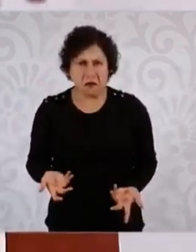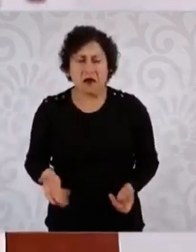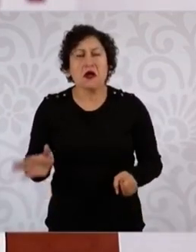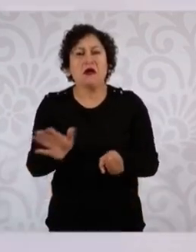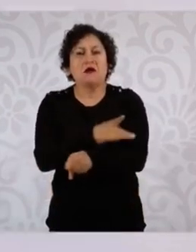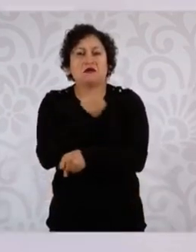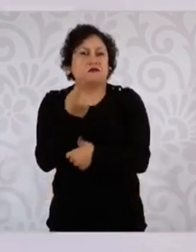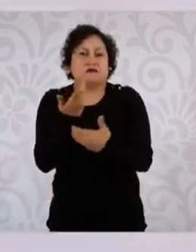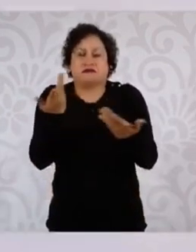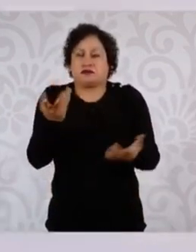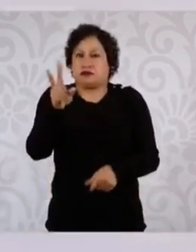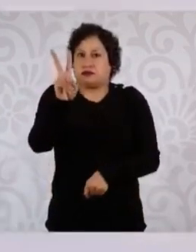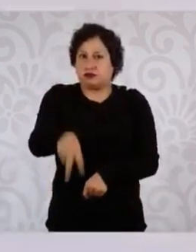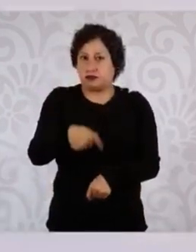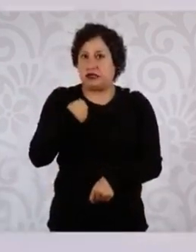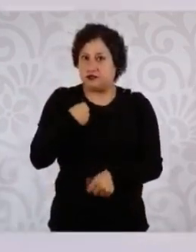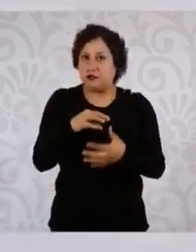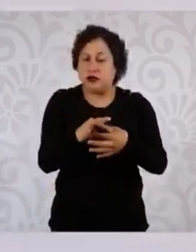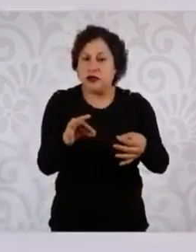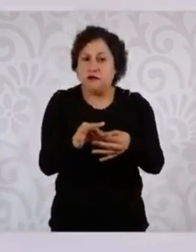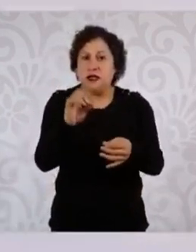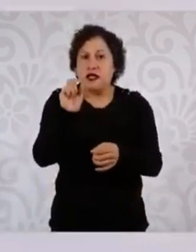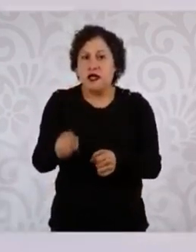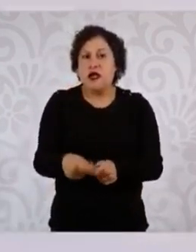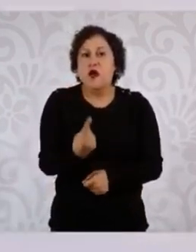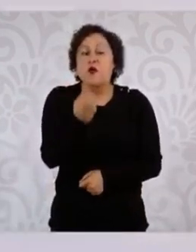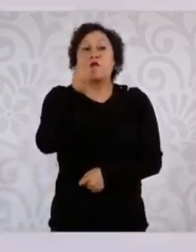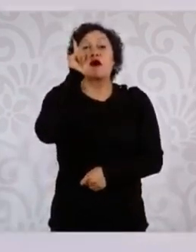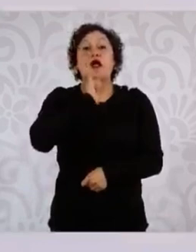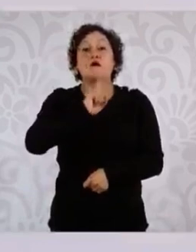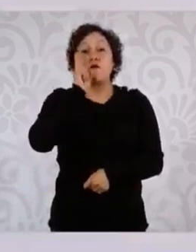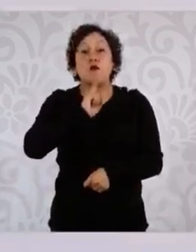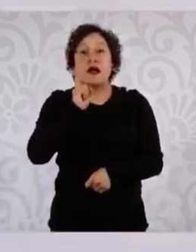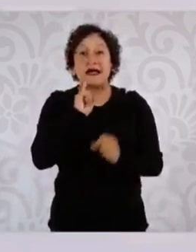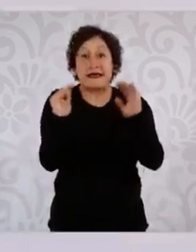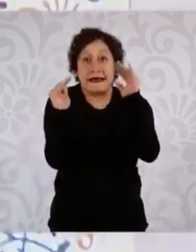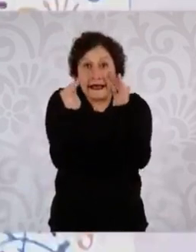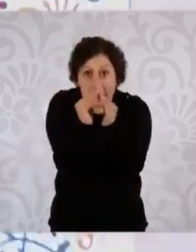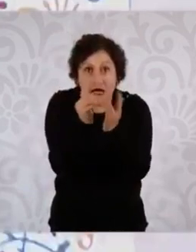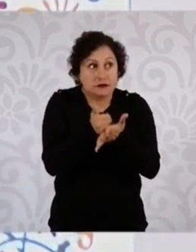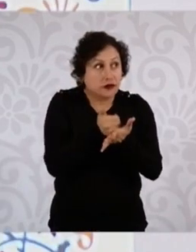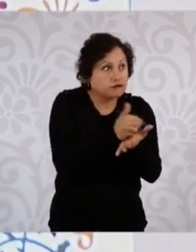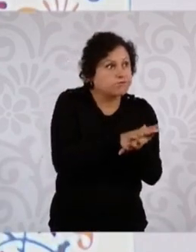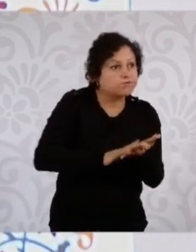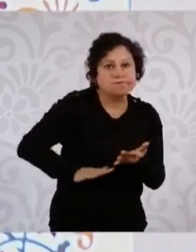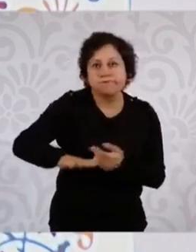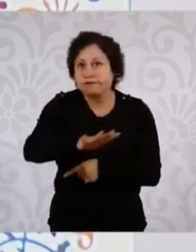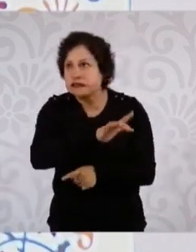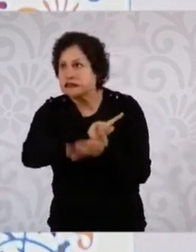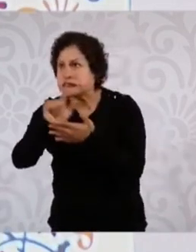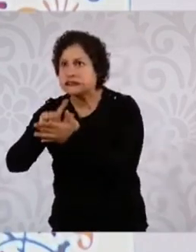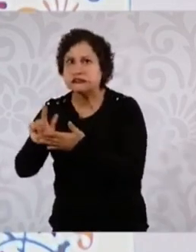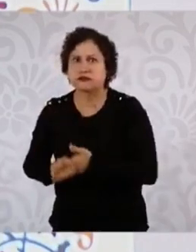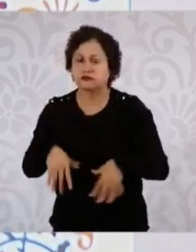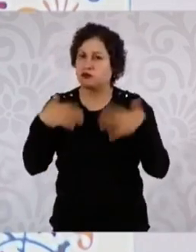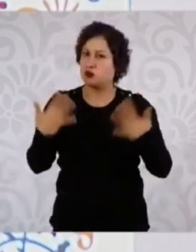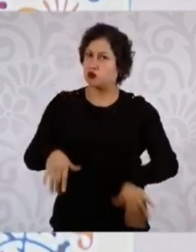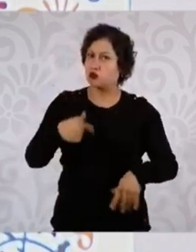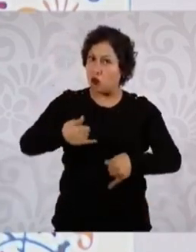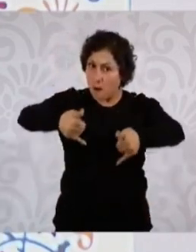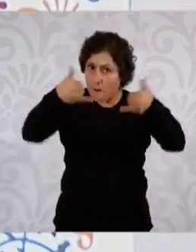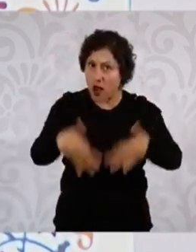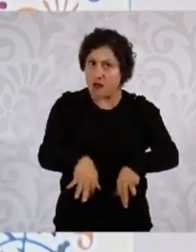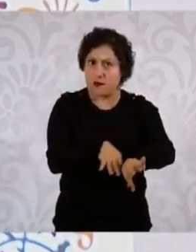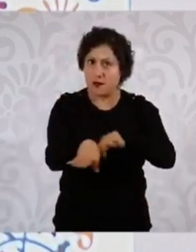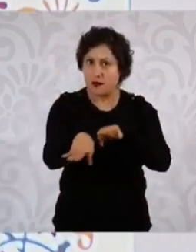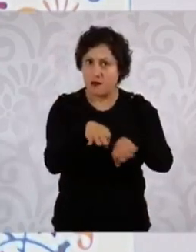Todo el trabajo que significa mantener el hogar y además